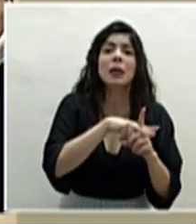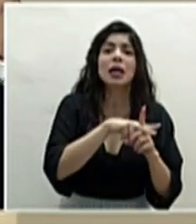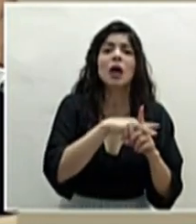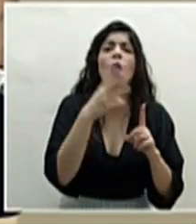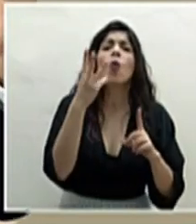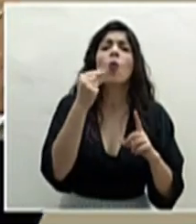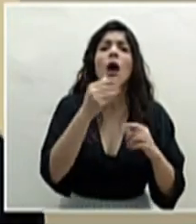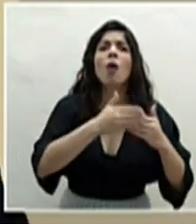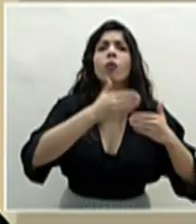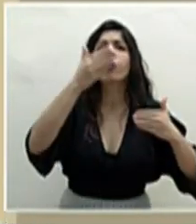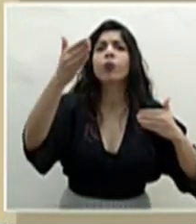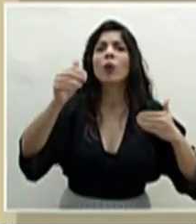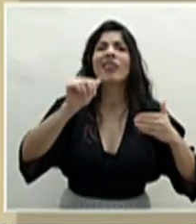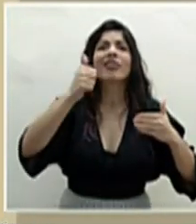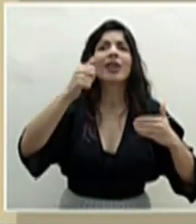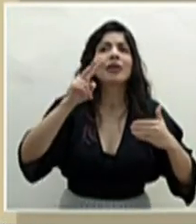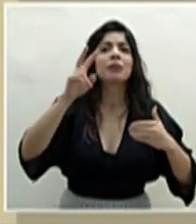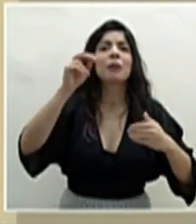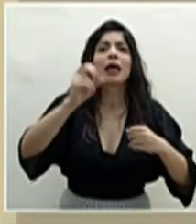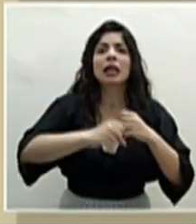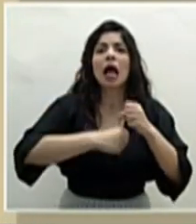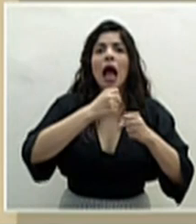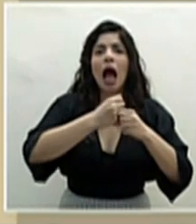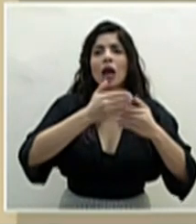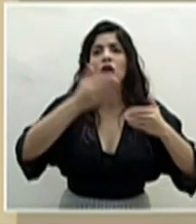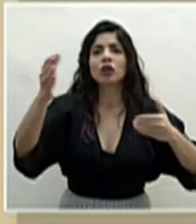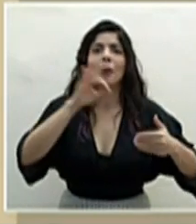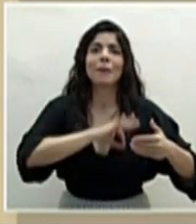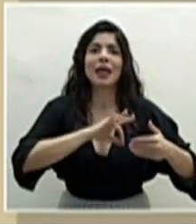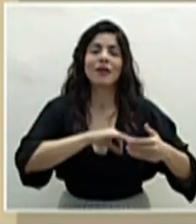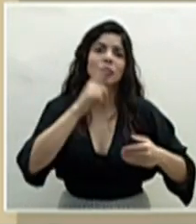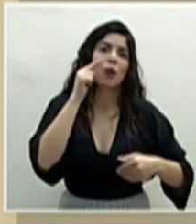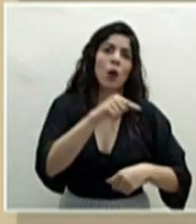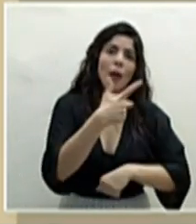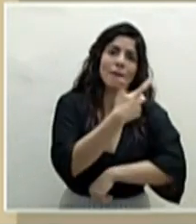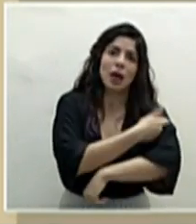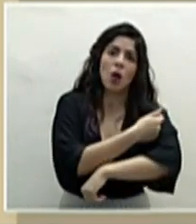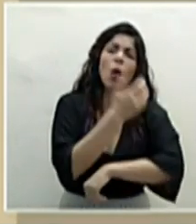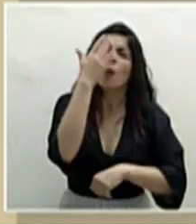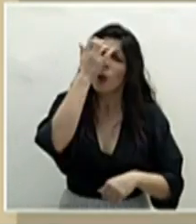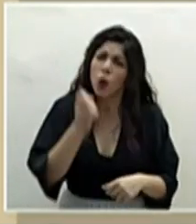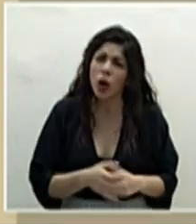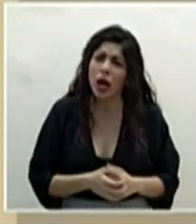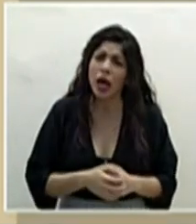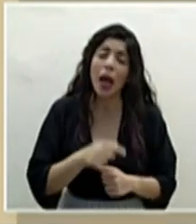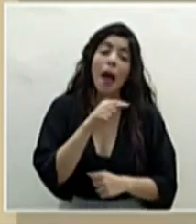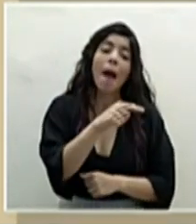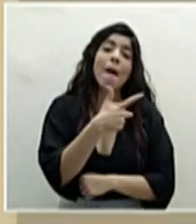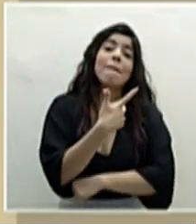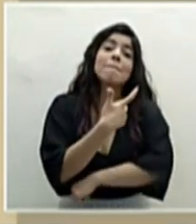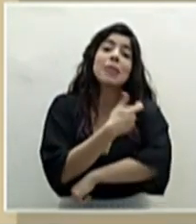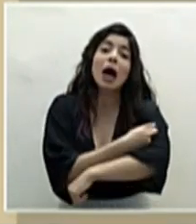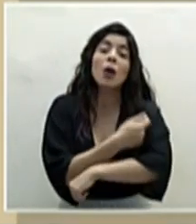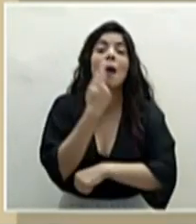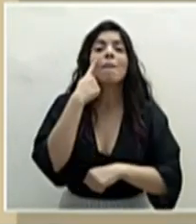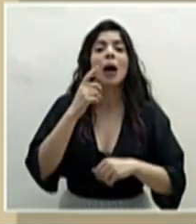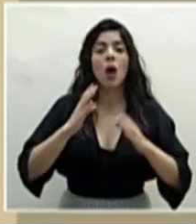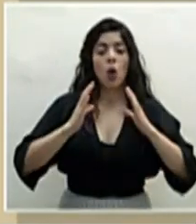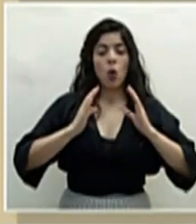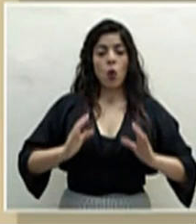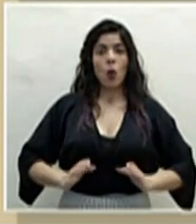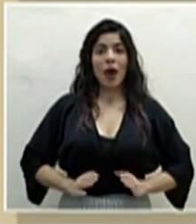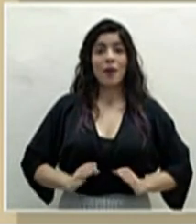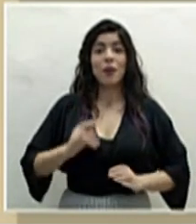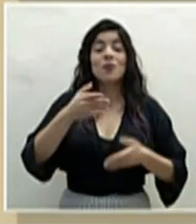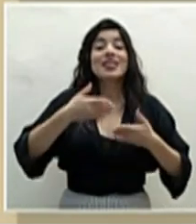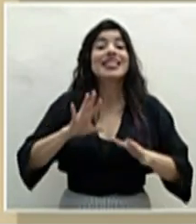a varias décadas de hoy, porque esta vacuna está diseñada a inmunizar a